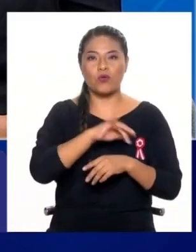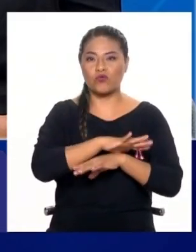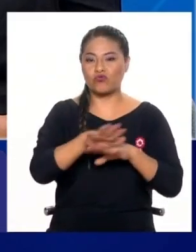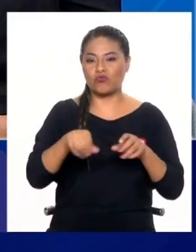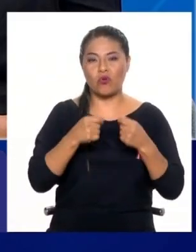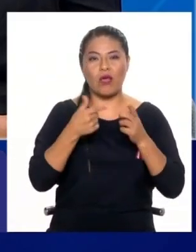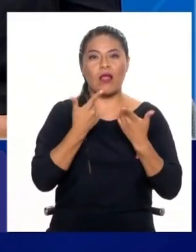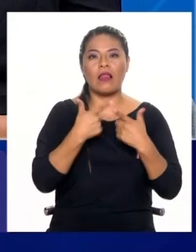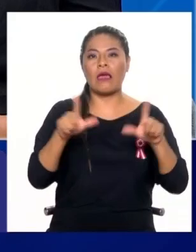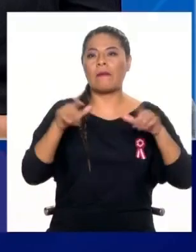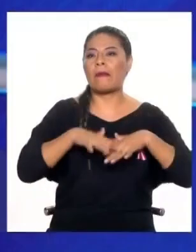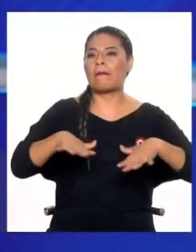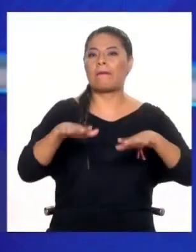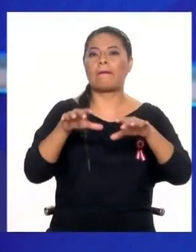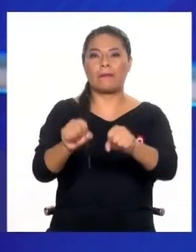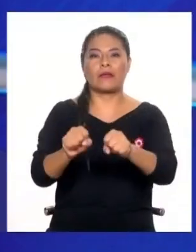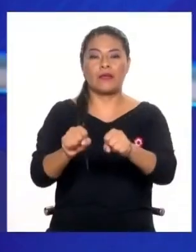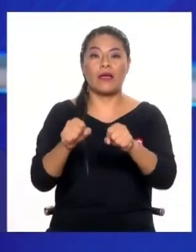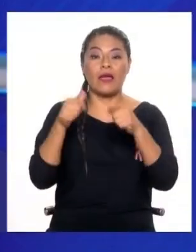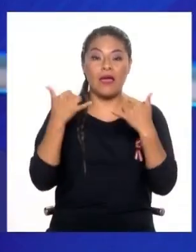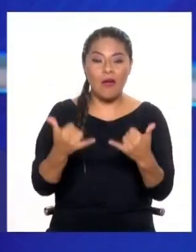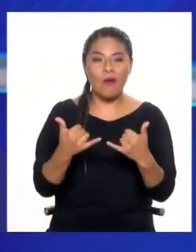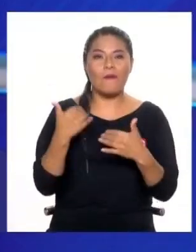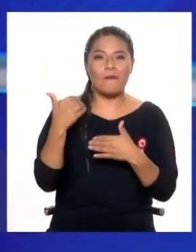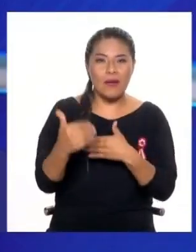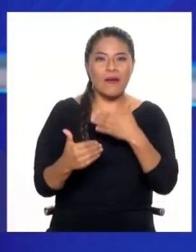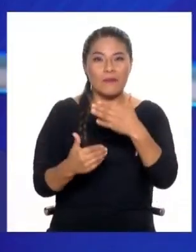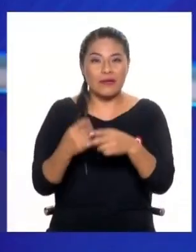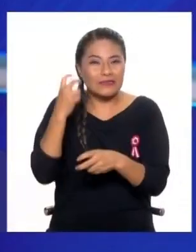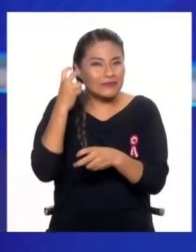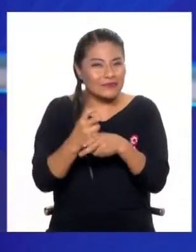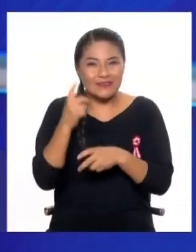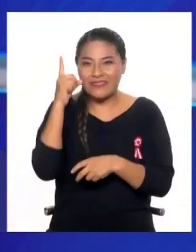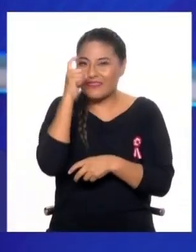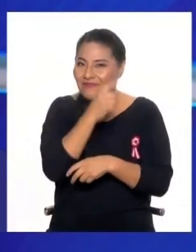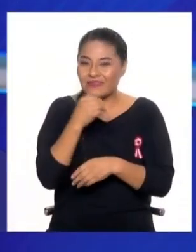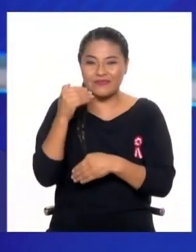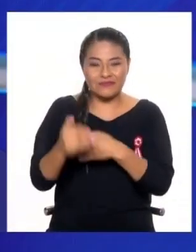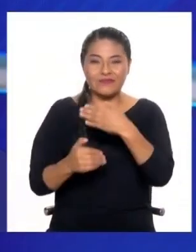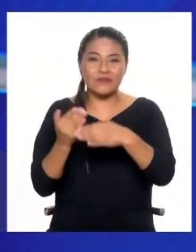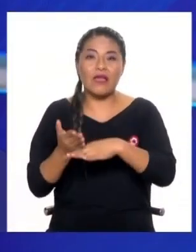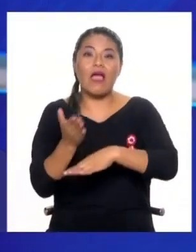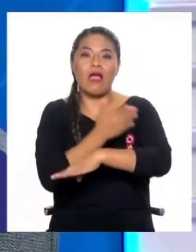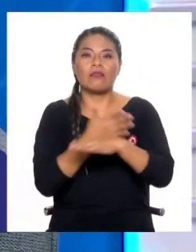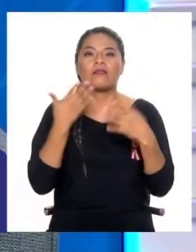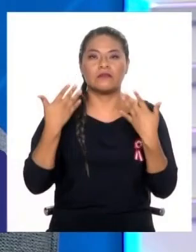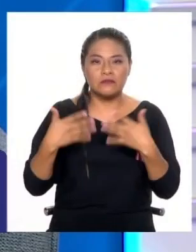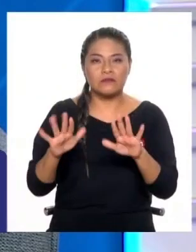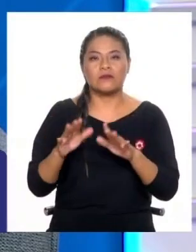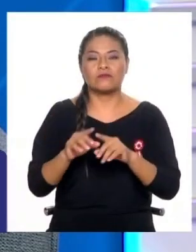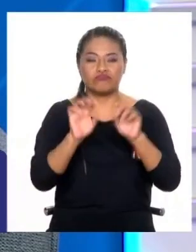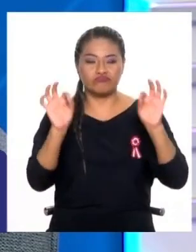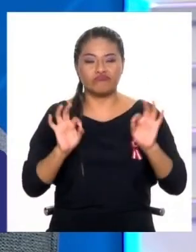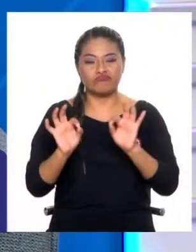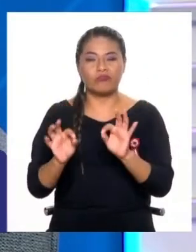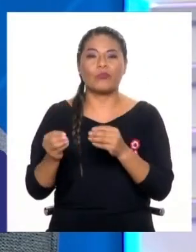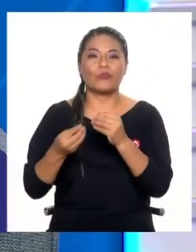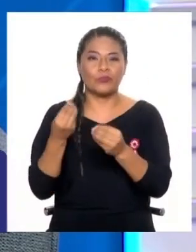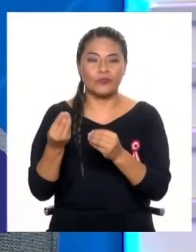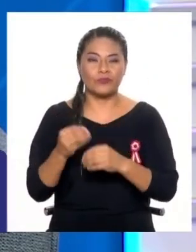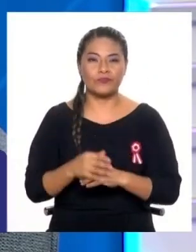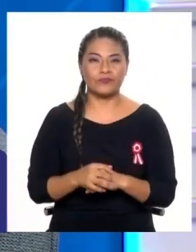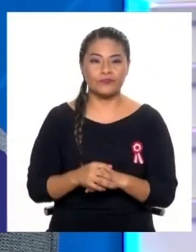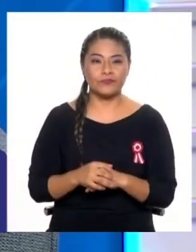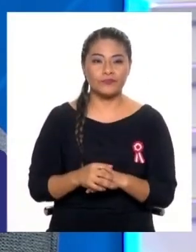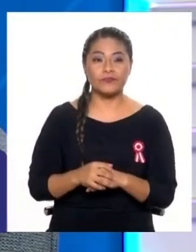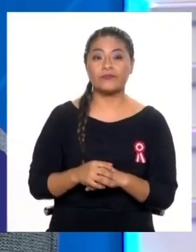informal. Y hoy, por eso es que digo, es cada vez más difícil poder actuar sobre ello. Y el otro drama de esta situación es que parte del hecho